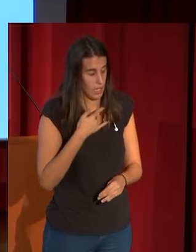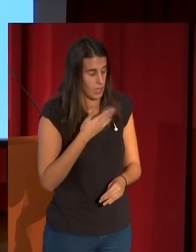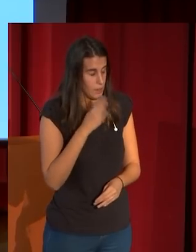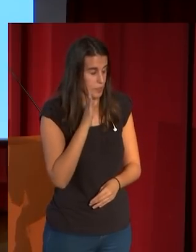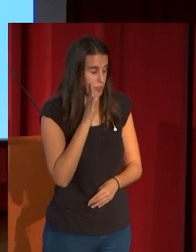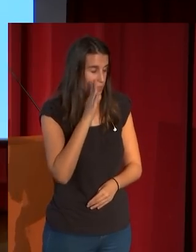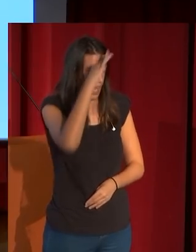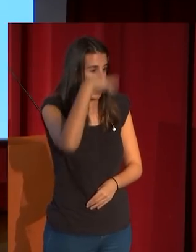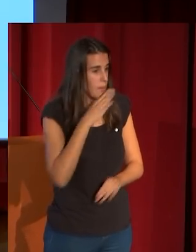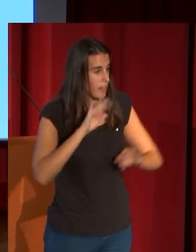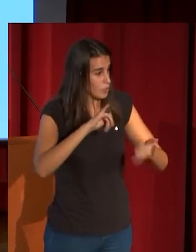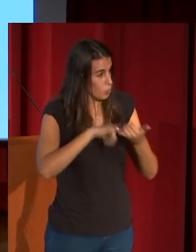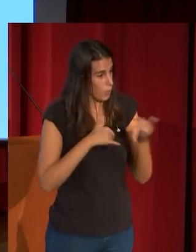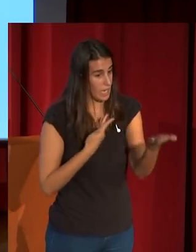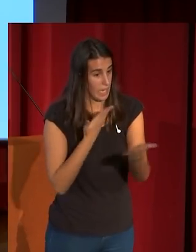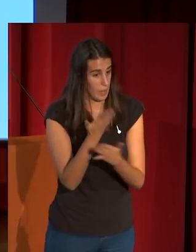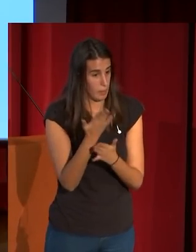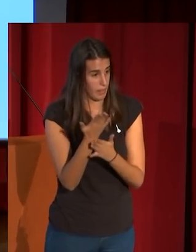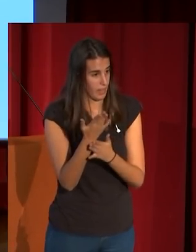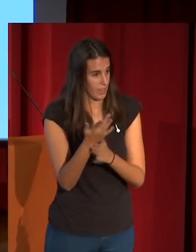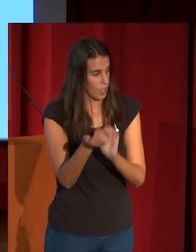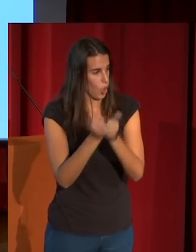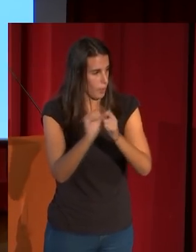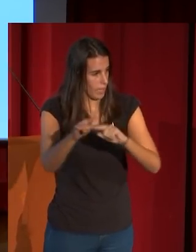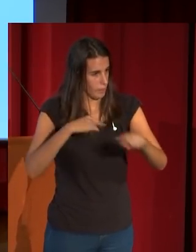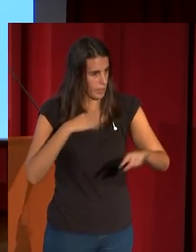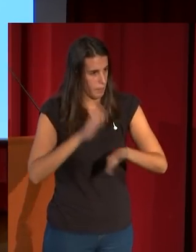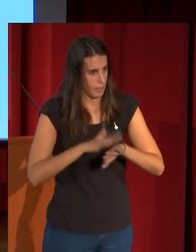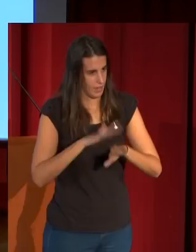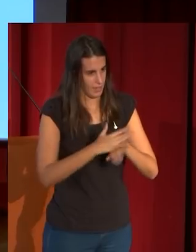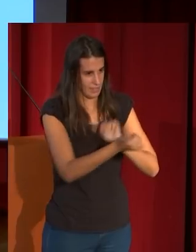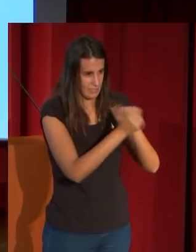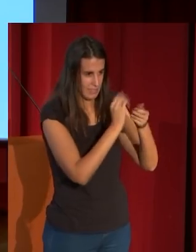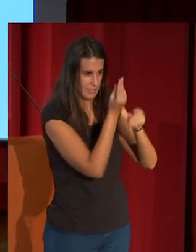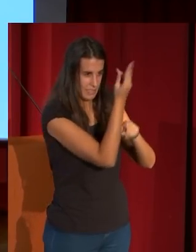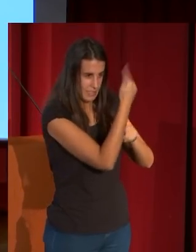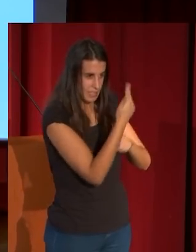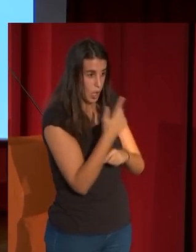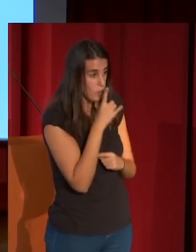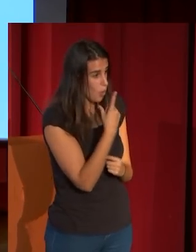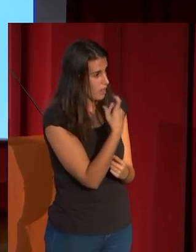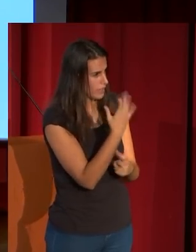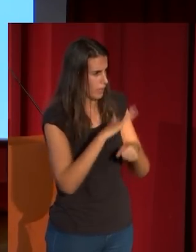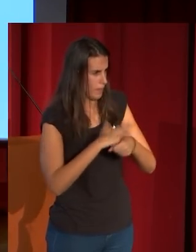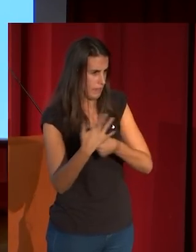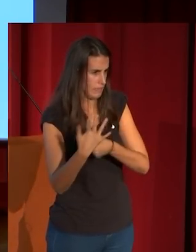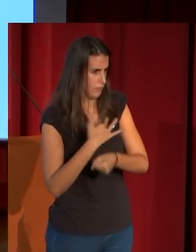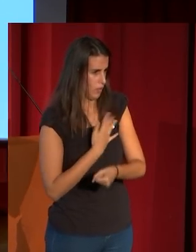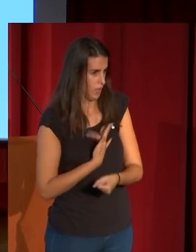Madrazo que le envíe esta copia que le ha dejado en su estudio, porque la necesita para tener